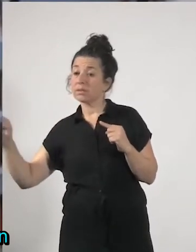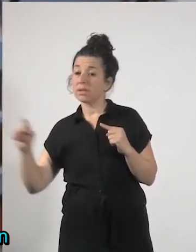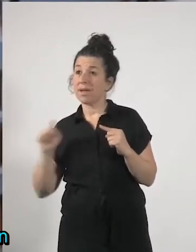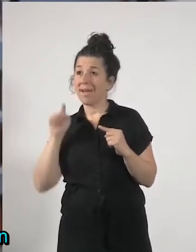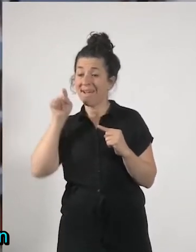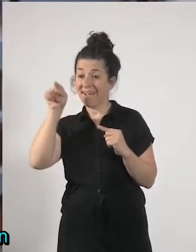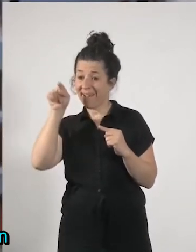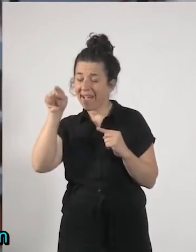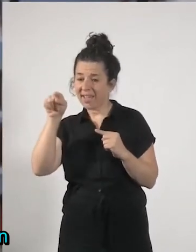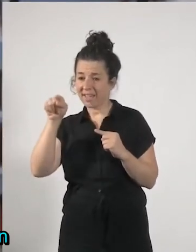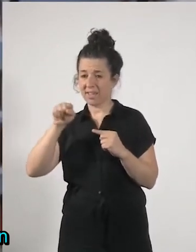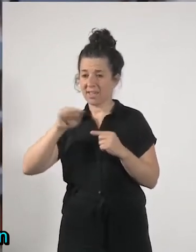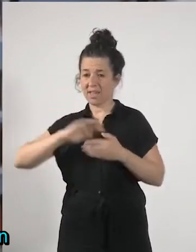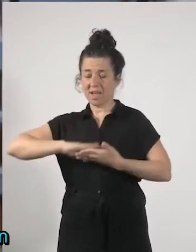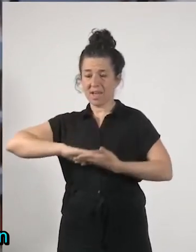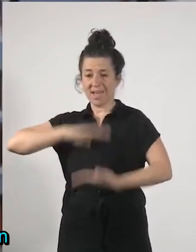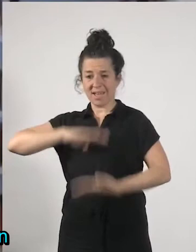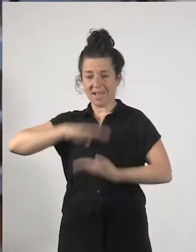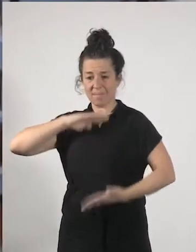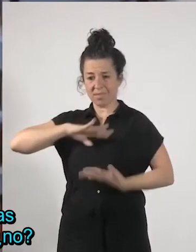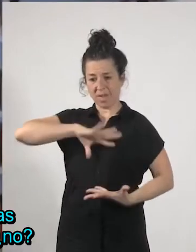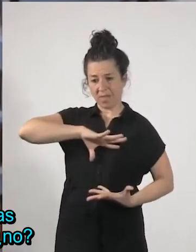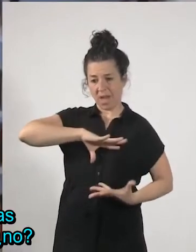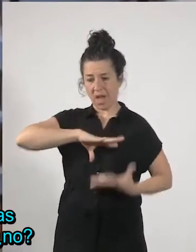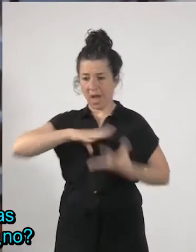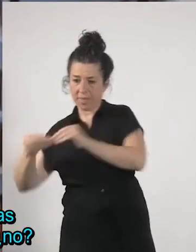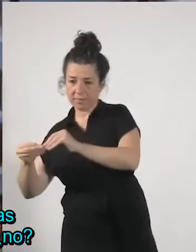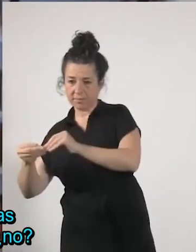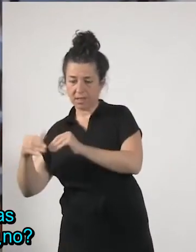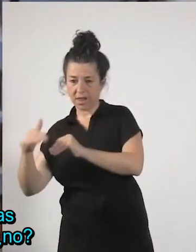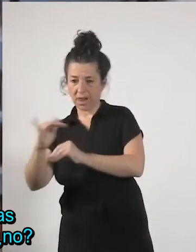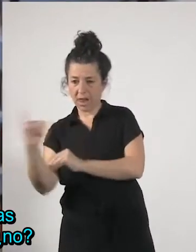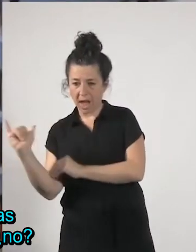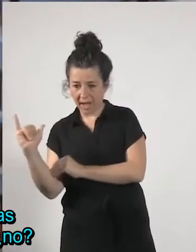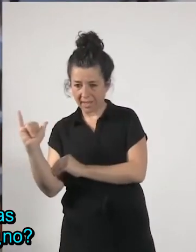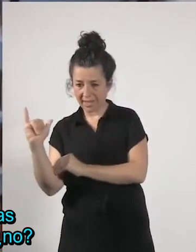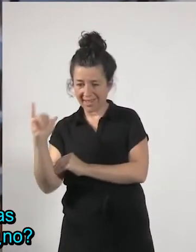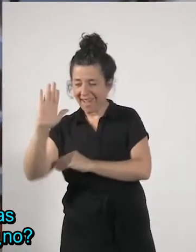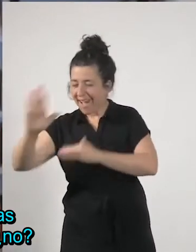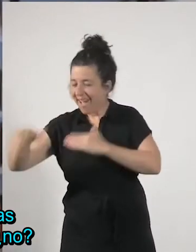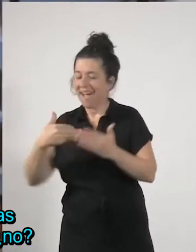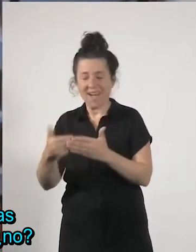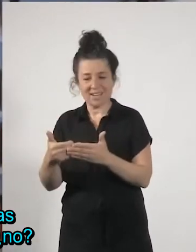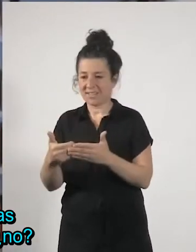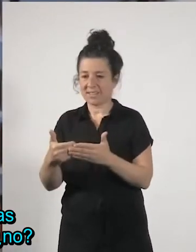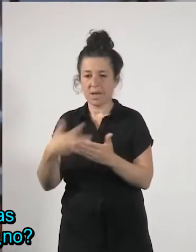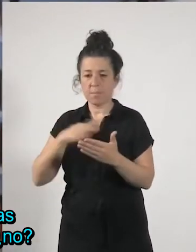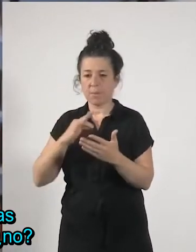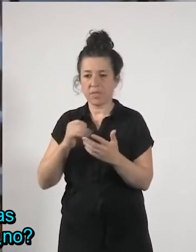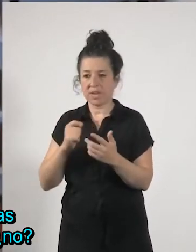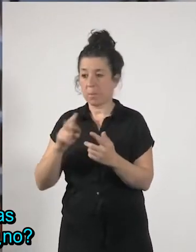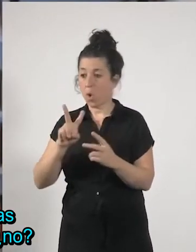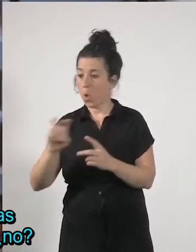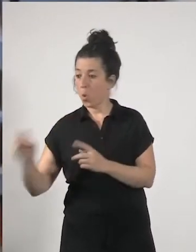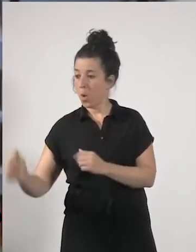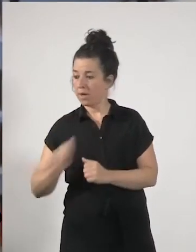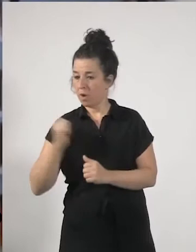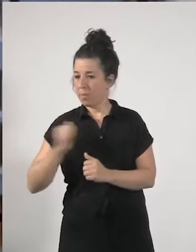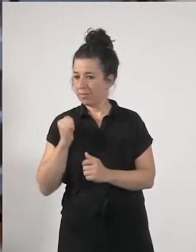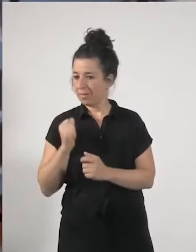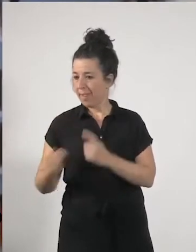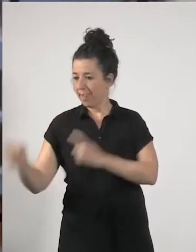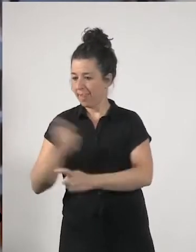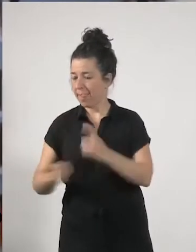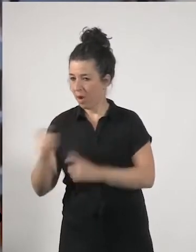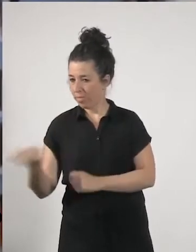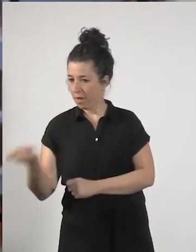capacidad de adaptación e incluso de hacer negocio de todas las nuevas oportunidades que hay y es muy